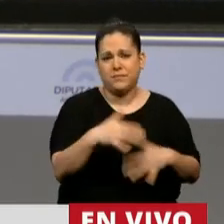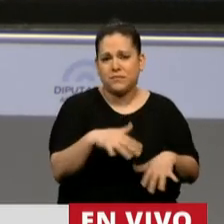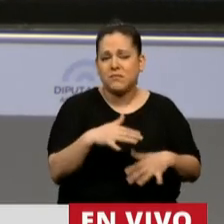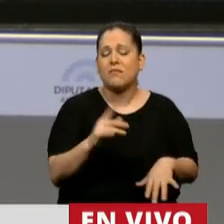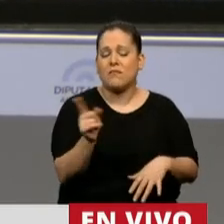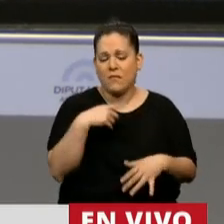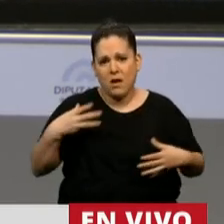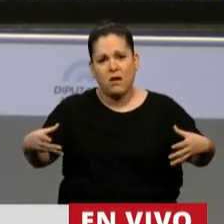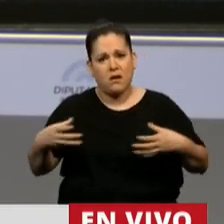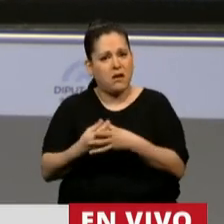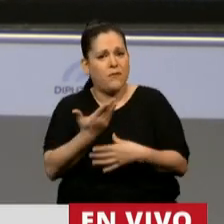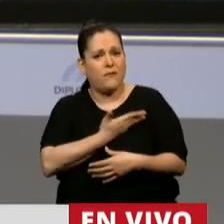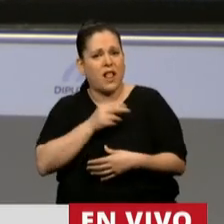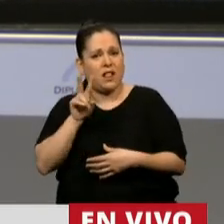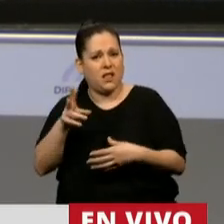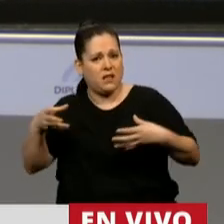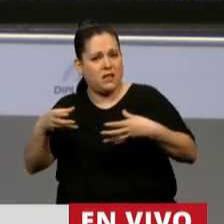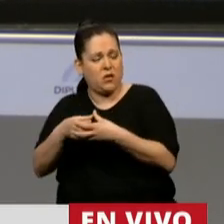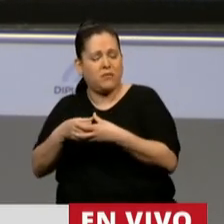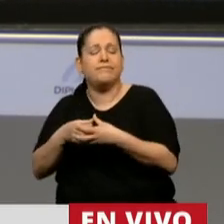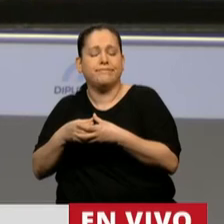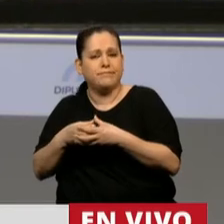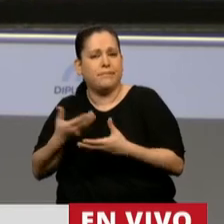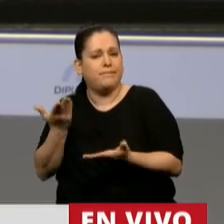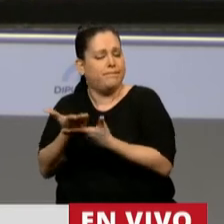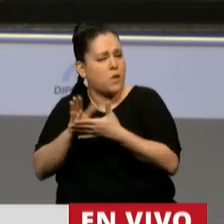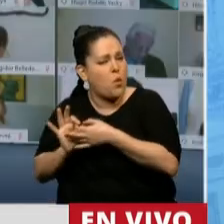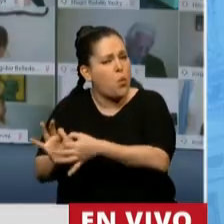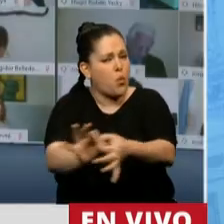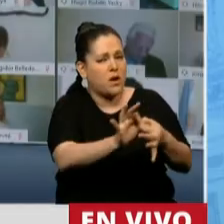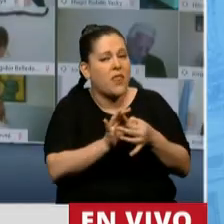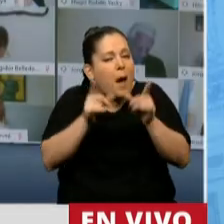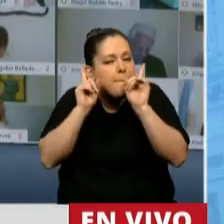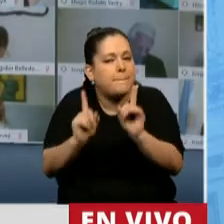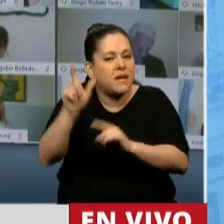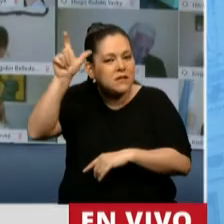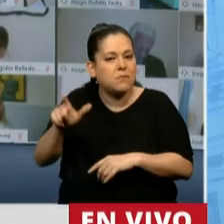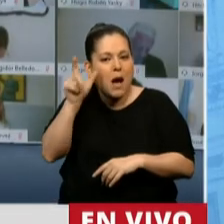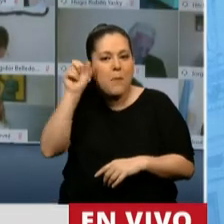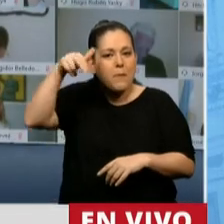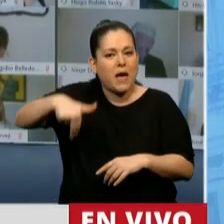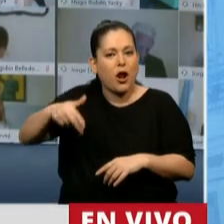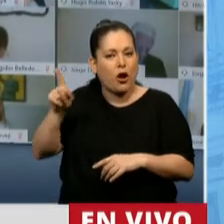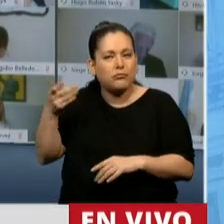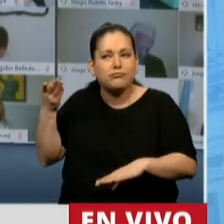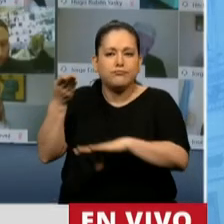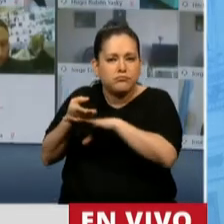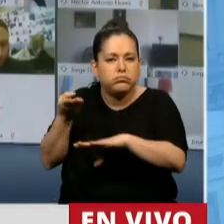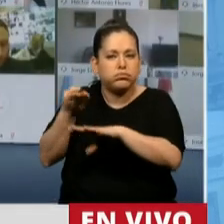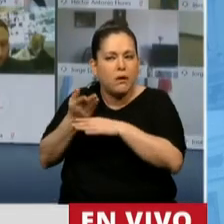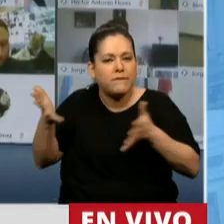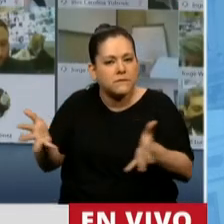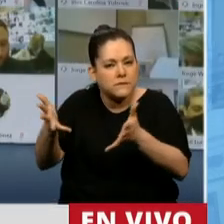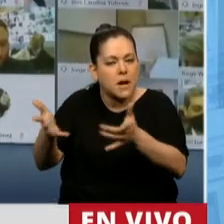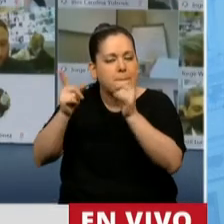desde el frente de todos volvemos a priorizar la unidad nacional, esa misma que pregonó Perón y Balbín, y que